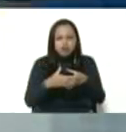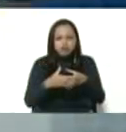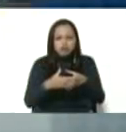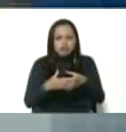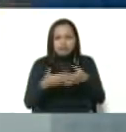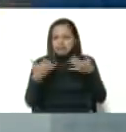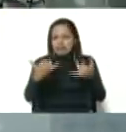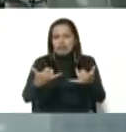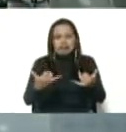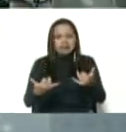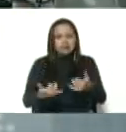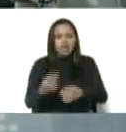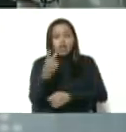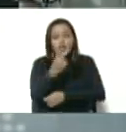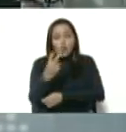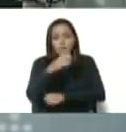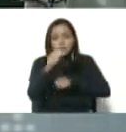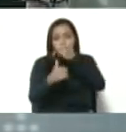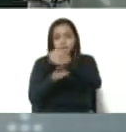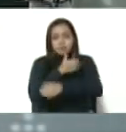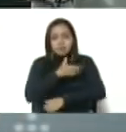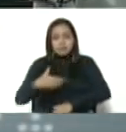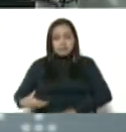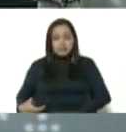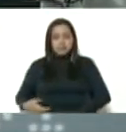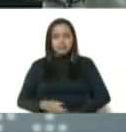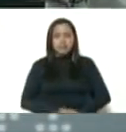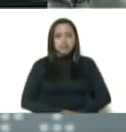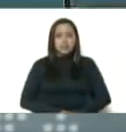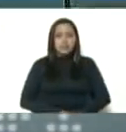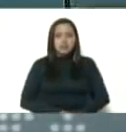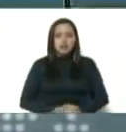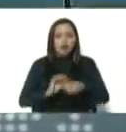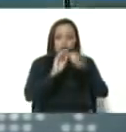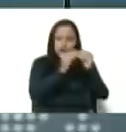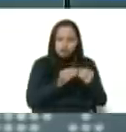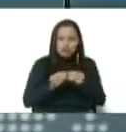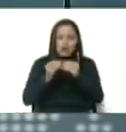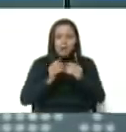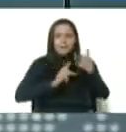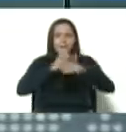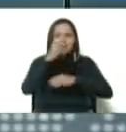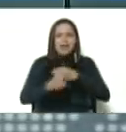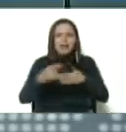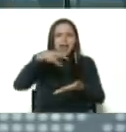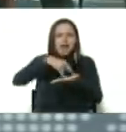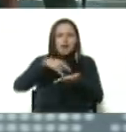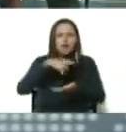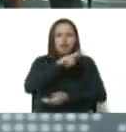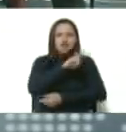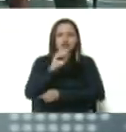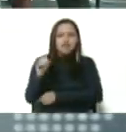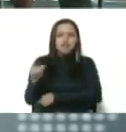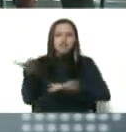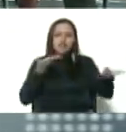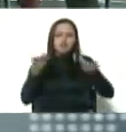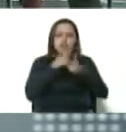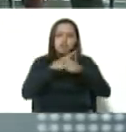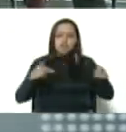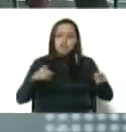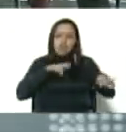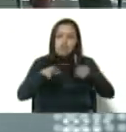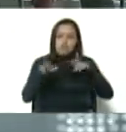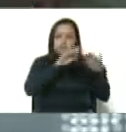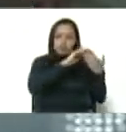inmediato de las dos vicepresidencias para afinar el plan Carabobo 200 en servicios públicos vinculados a las